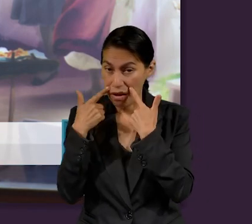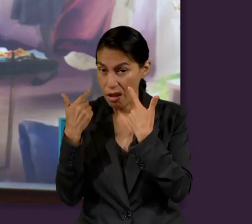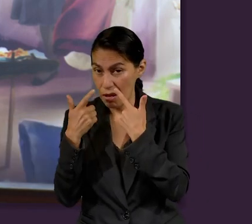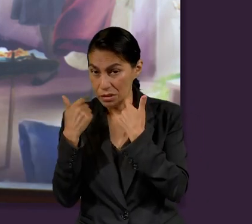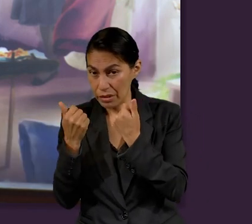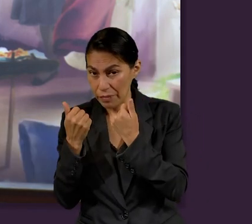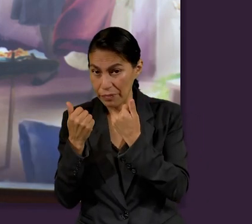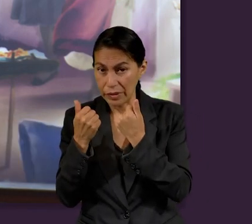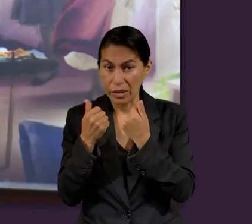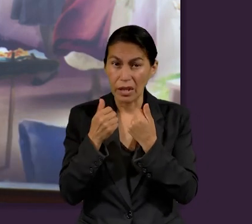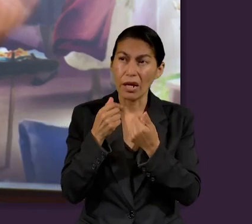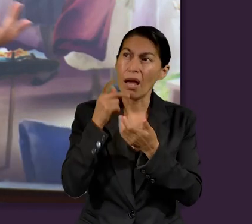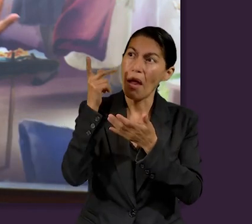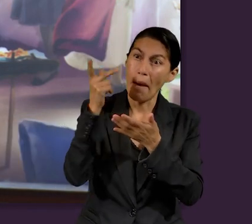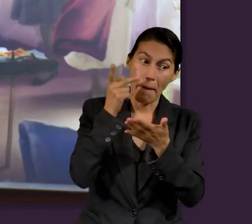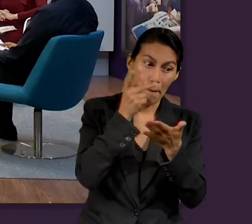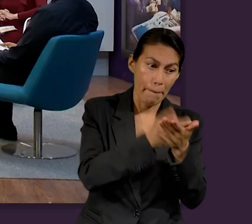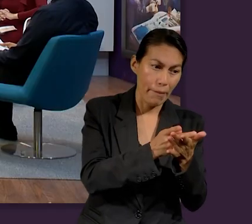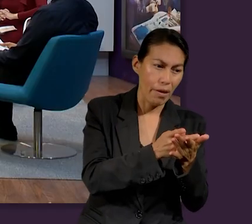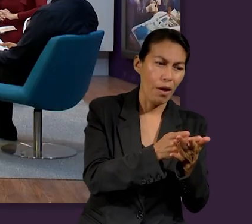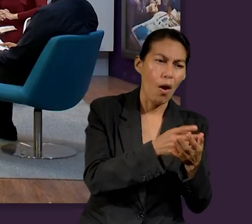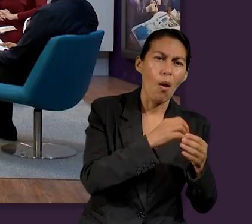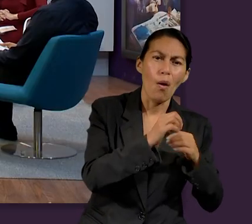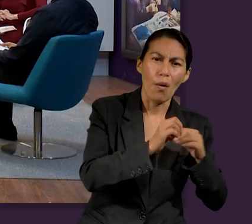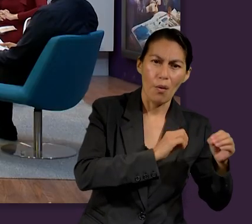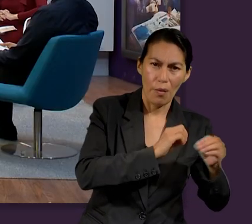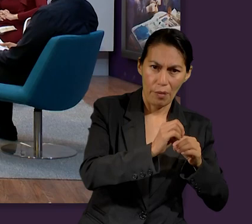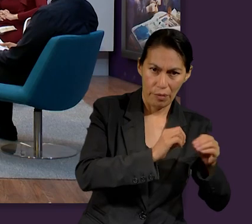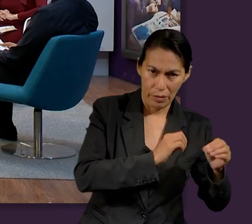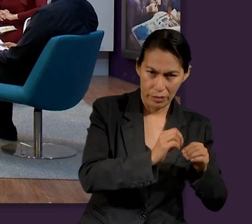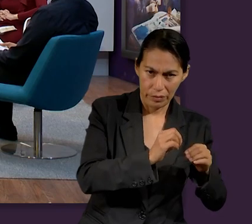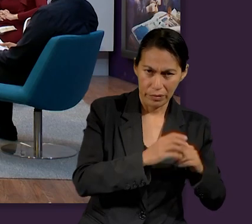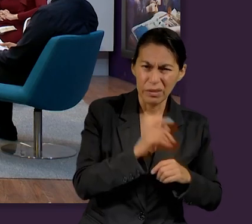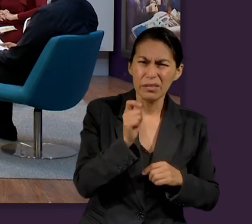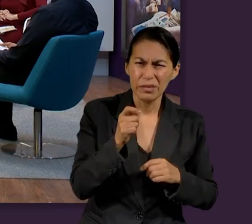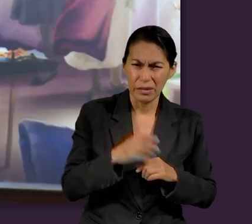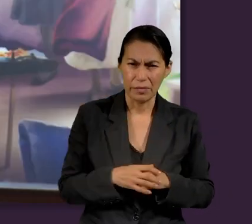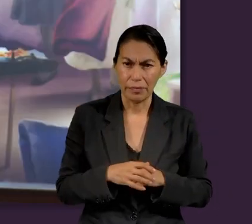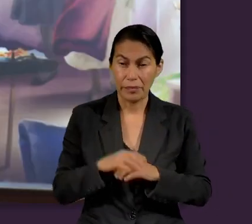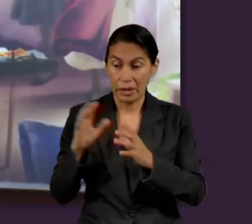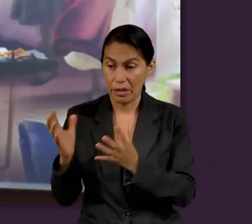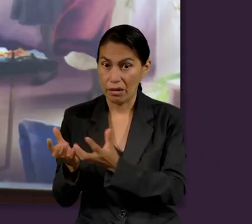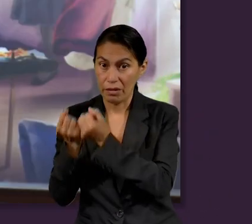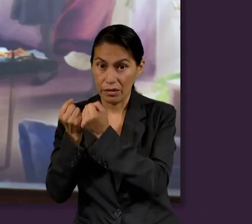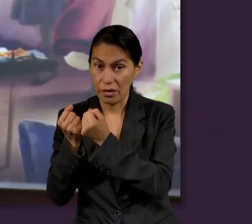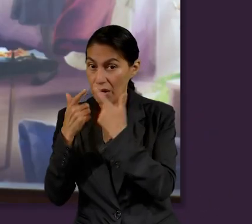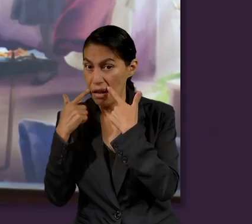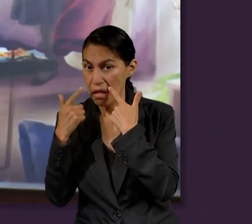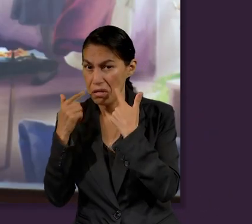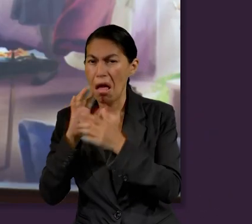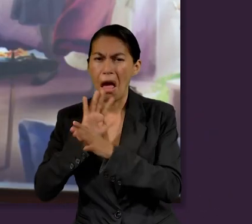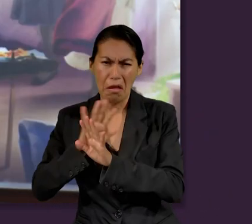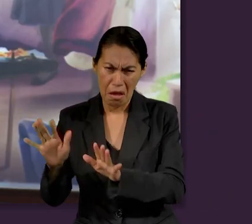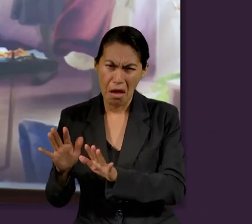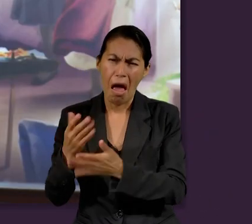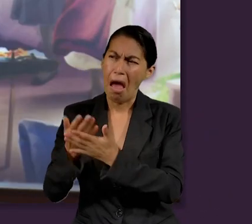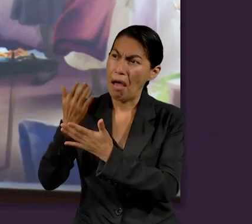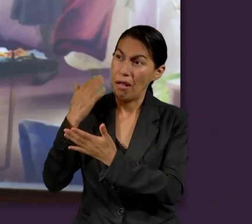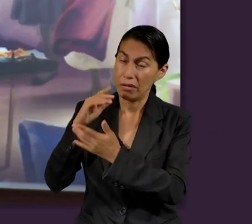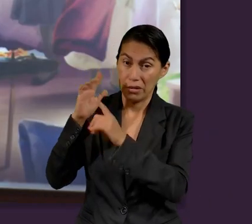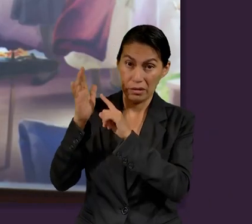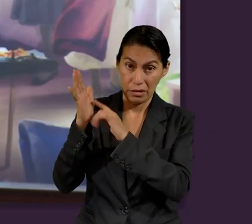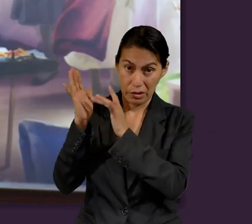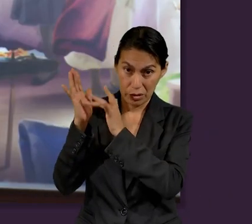y lo que es la recompensa por las obras. Entonces nos decía que la salvación por gracia ya lo obtuvimos a través